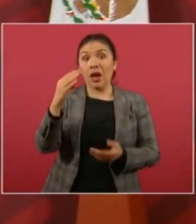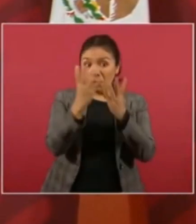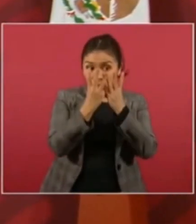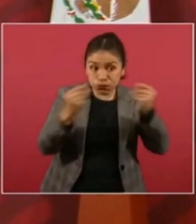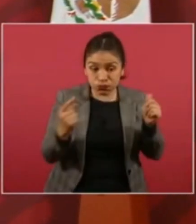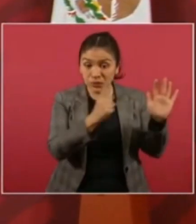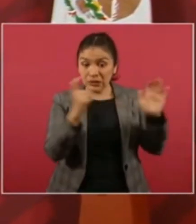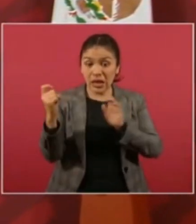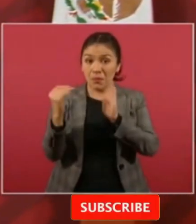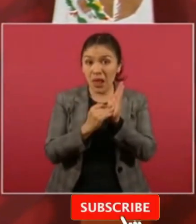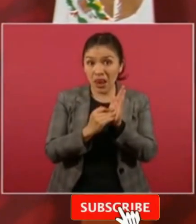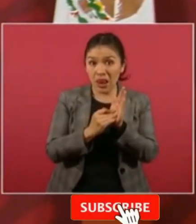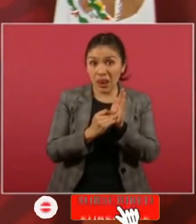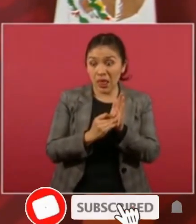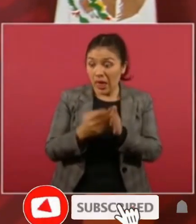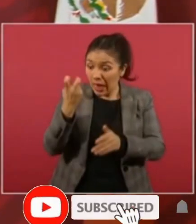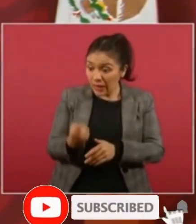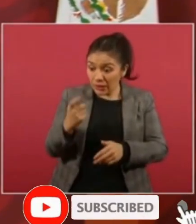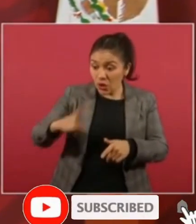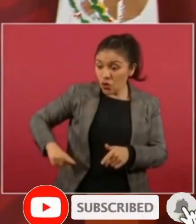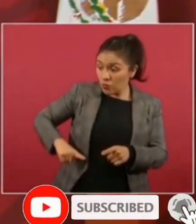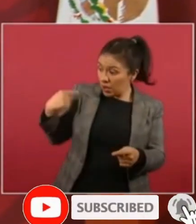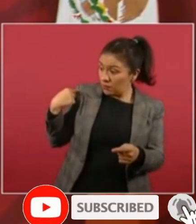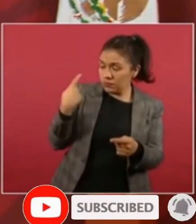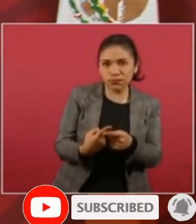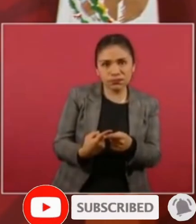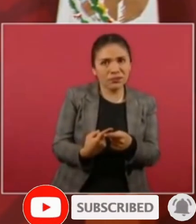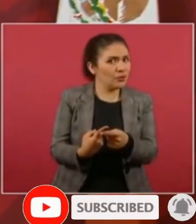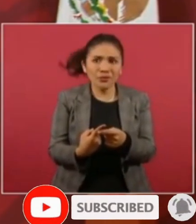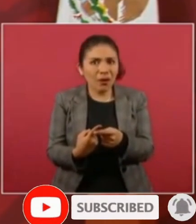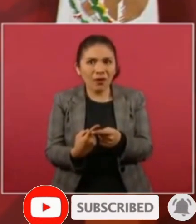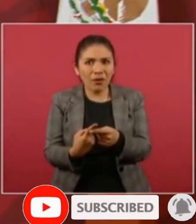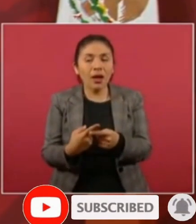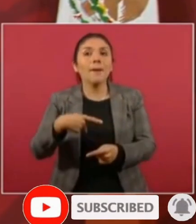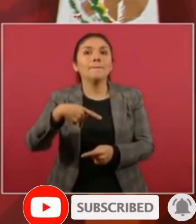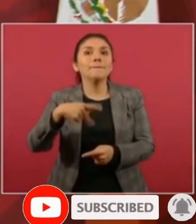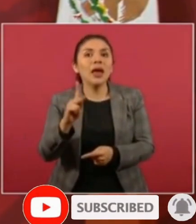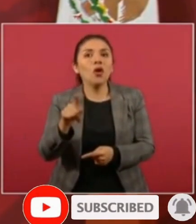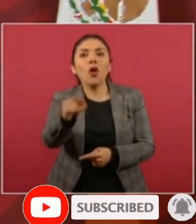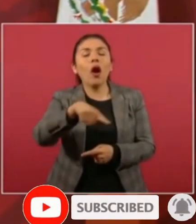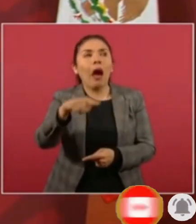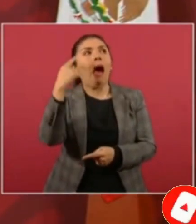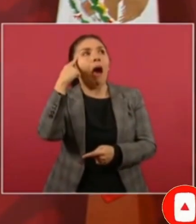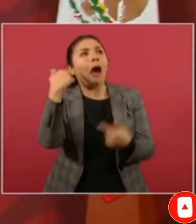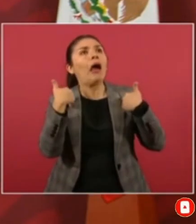mil en este gobierno. Pero la lectura es esa.